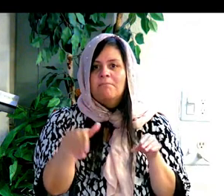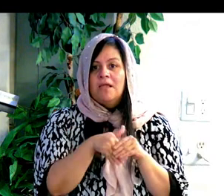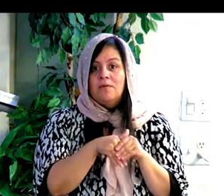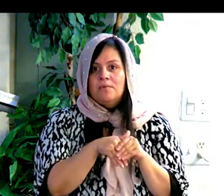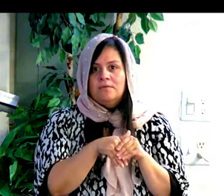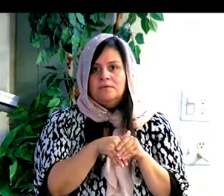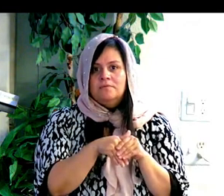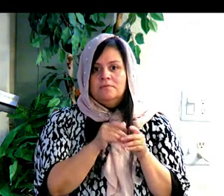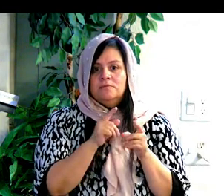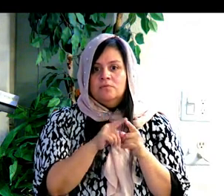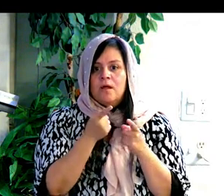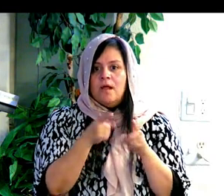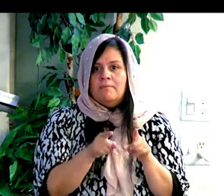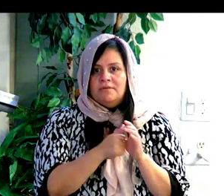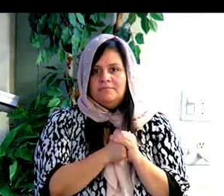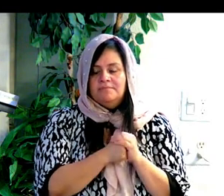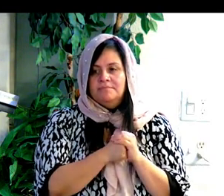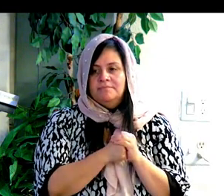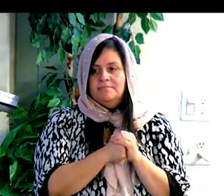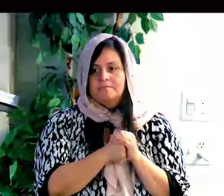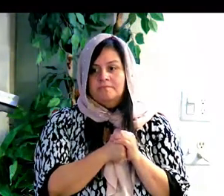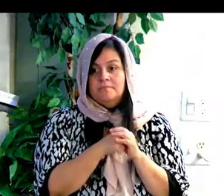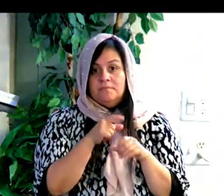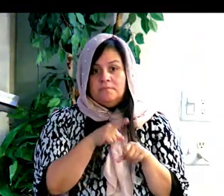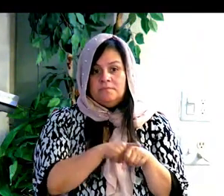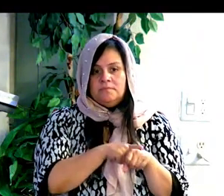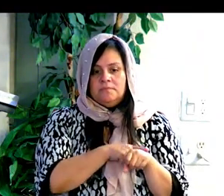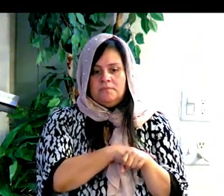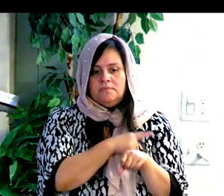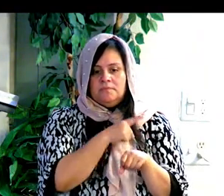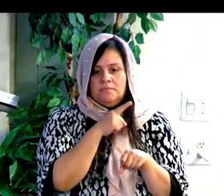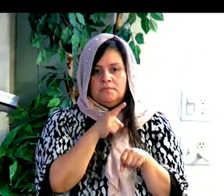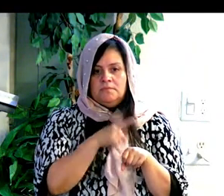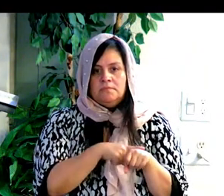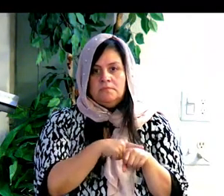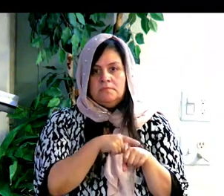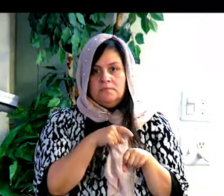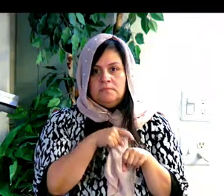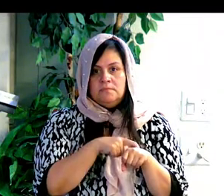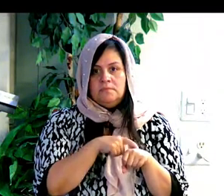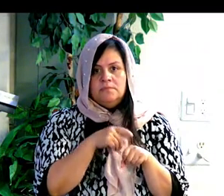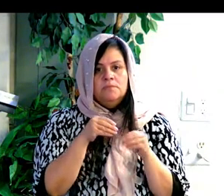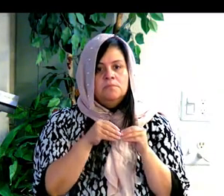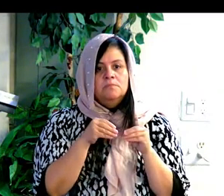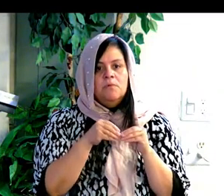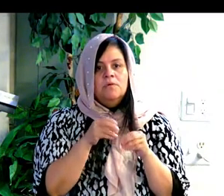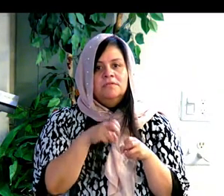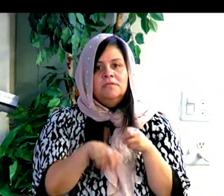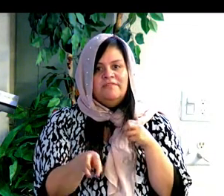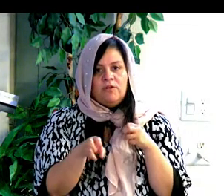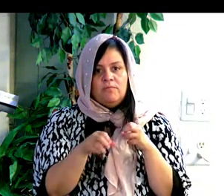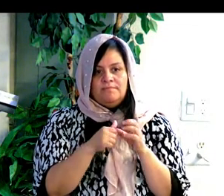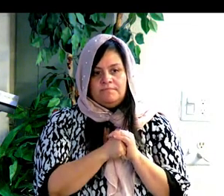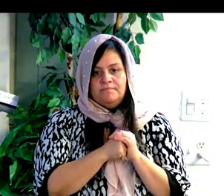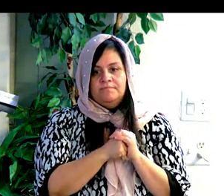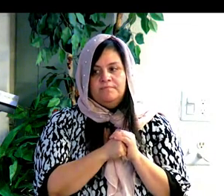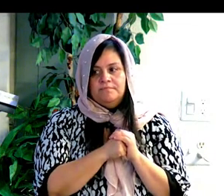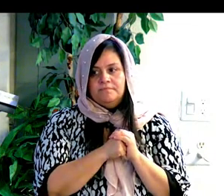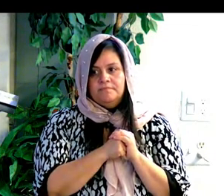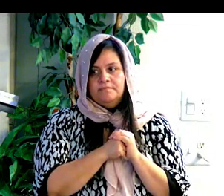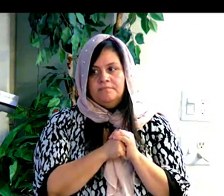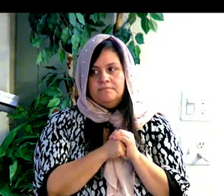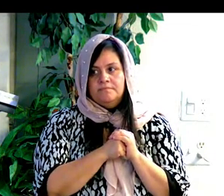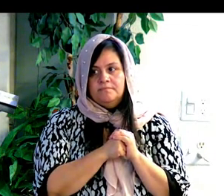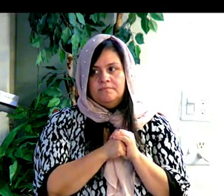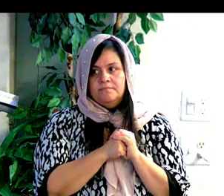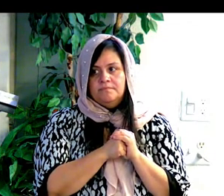suceda el matrimonio. longer time, the more difficult. Mientras más tiempo, más difícil. Right? And